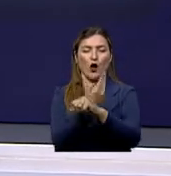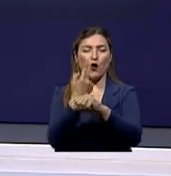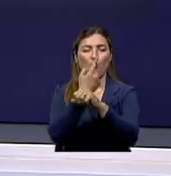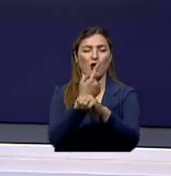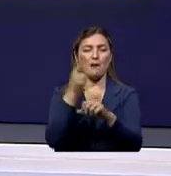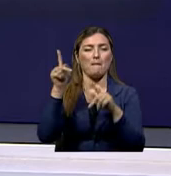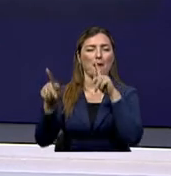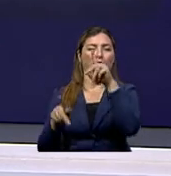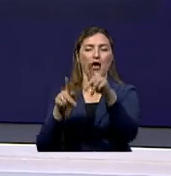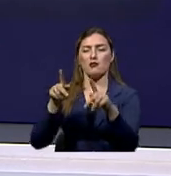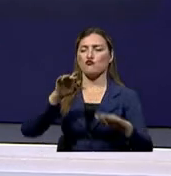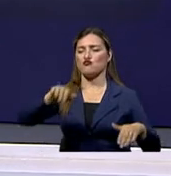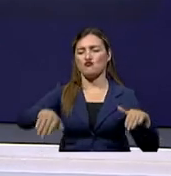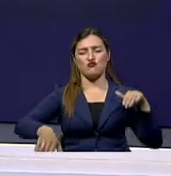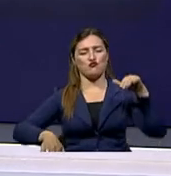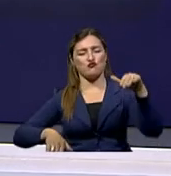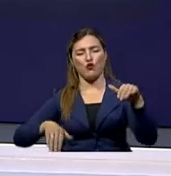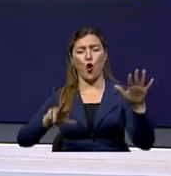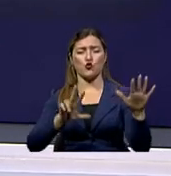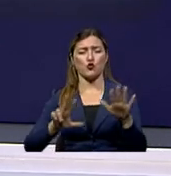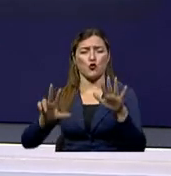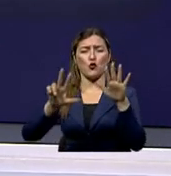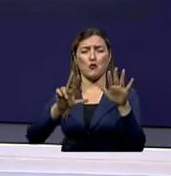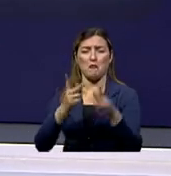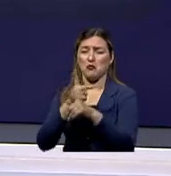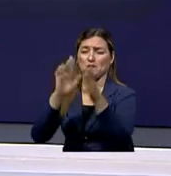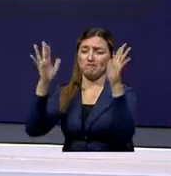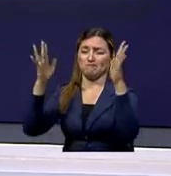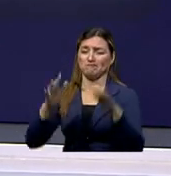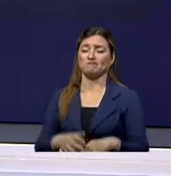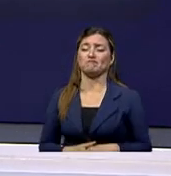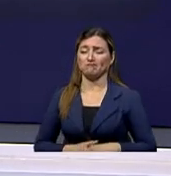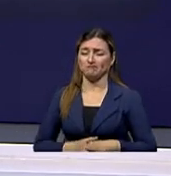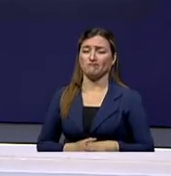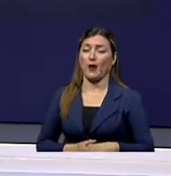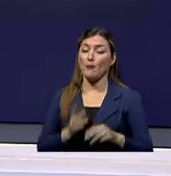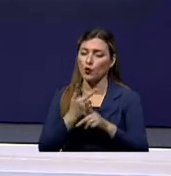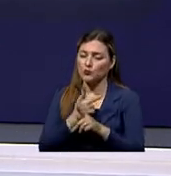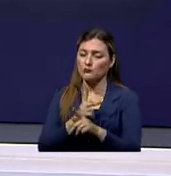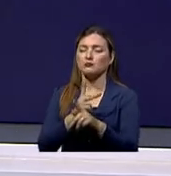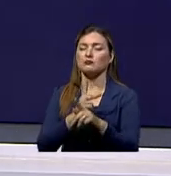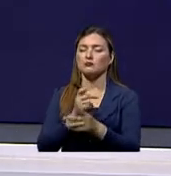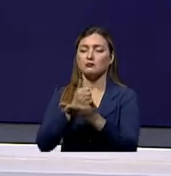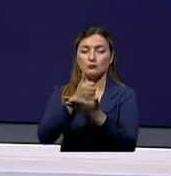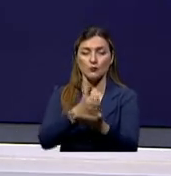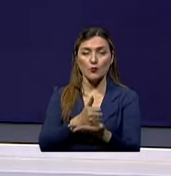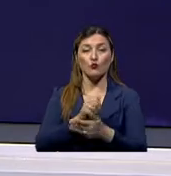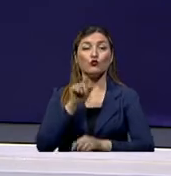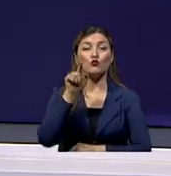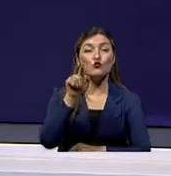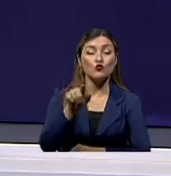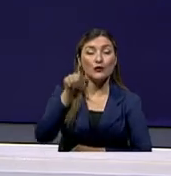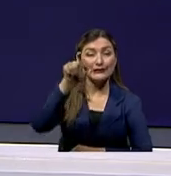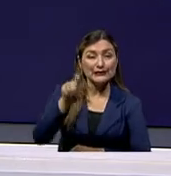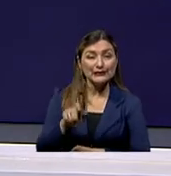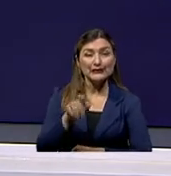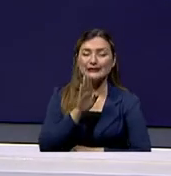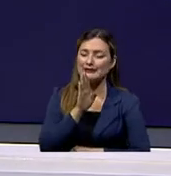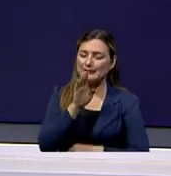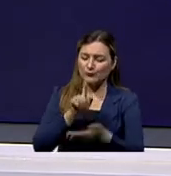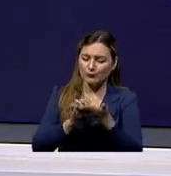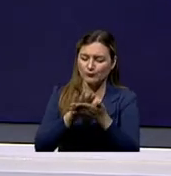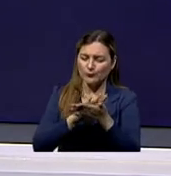playa tal vez durante ocho horas, pues se ha ido la protección. Por lo tanto, sí protege, sí ayuda, pero usted tiene que entender que tiene que